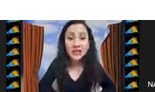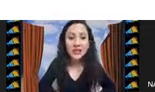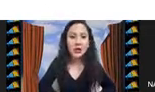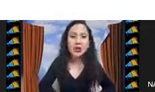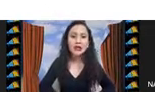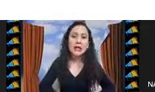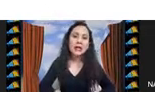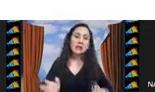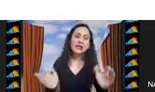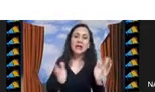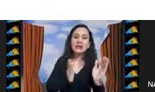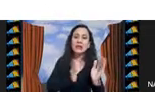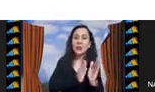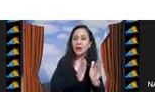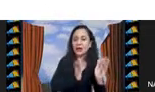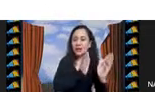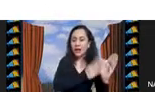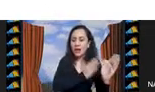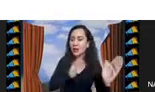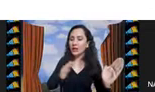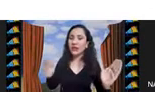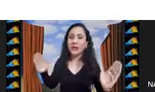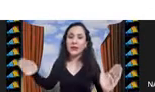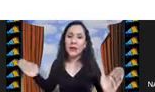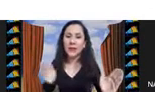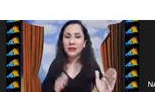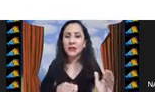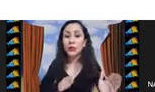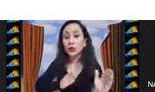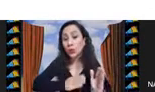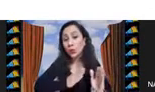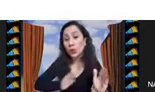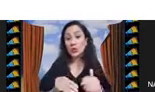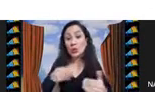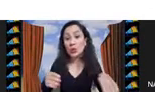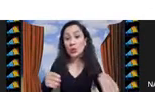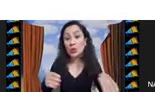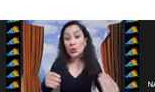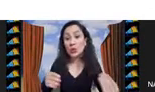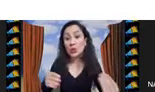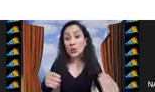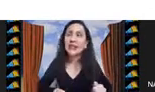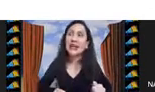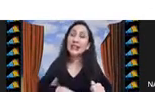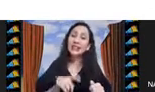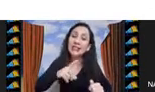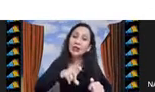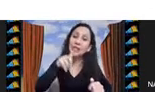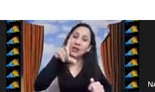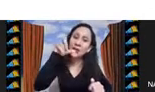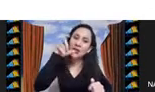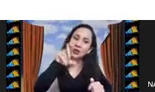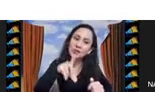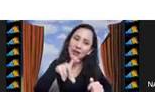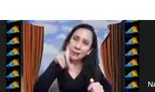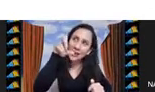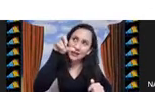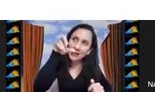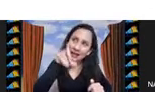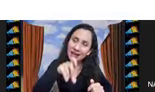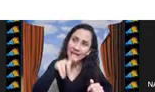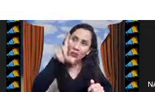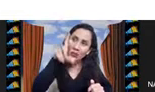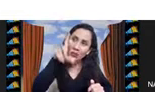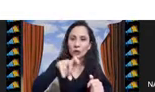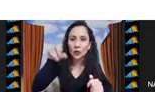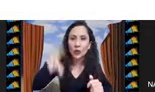o no idénticos si es importante el orden en el que aparecen los grupos o no es importante y si los elementos que